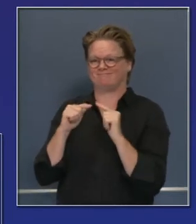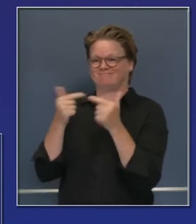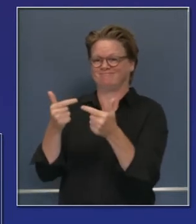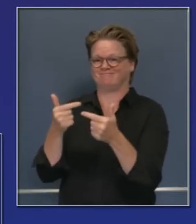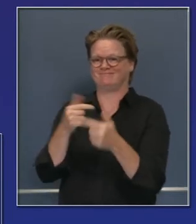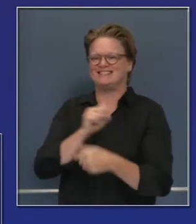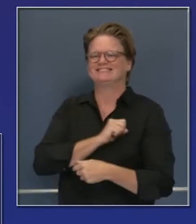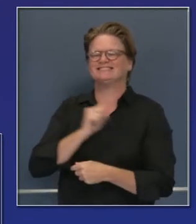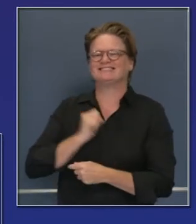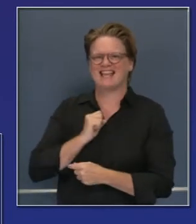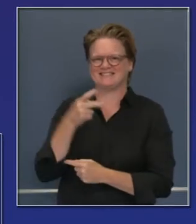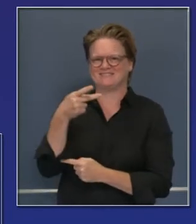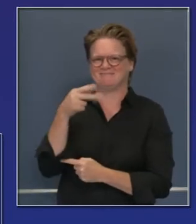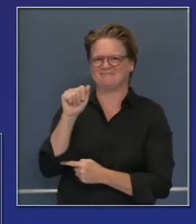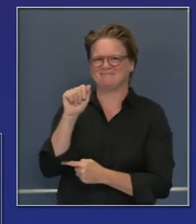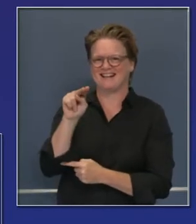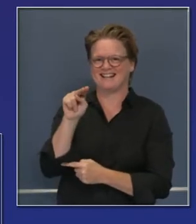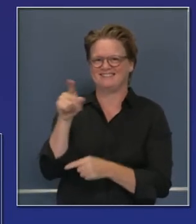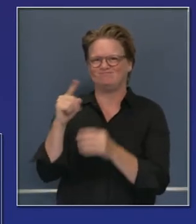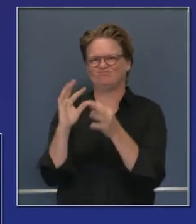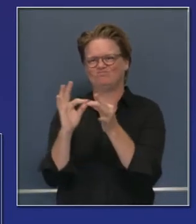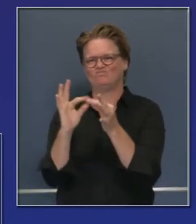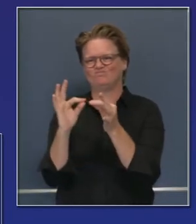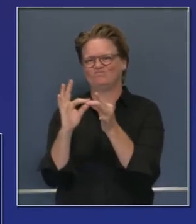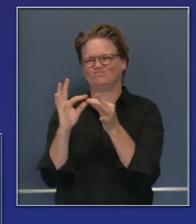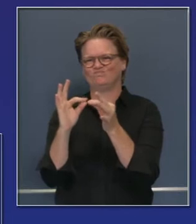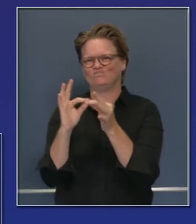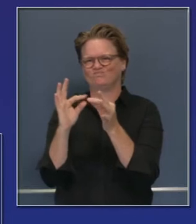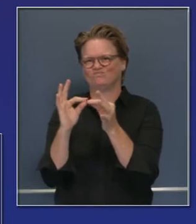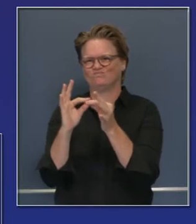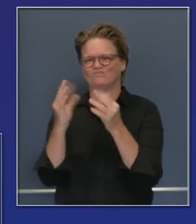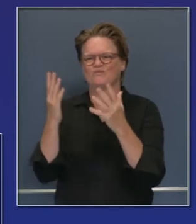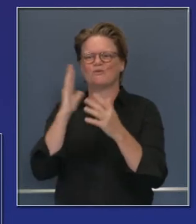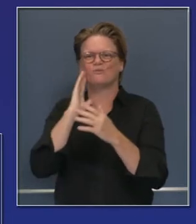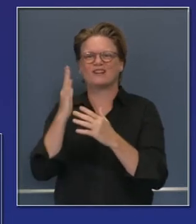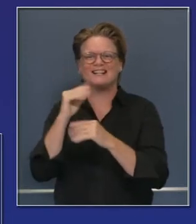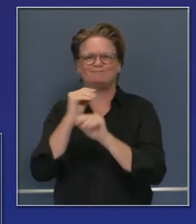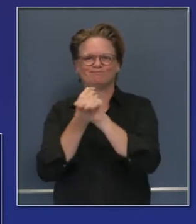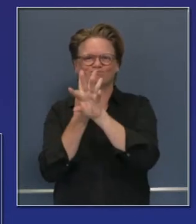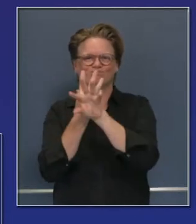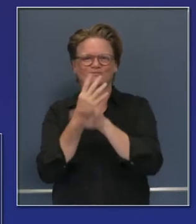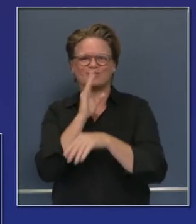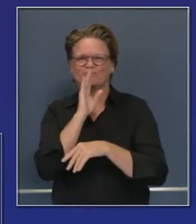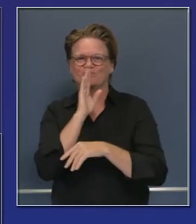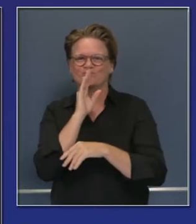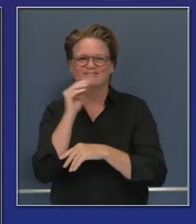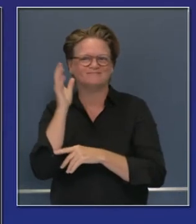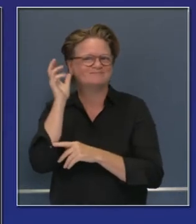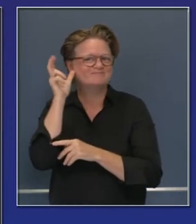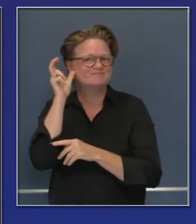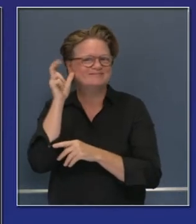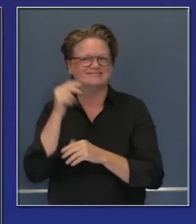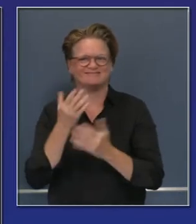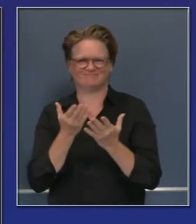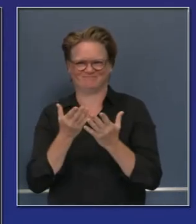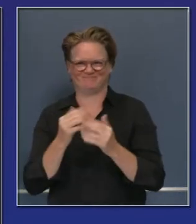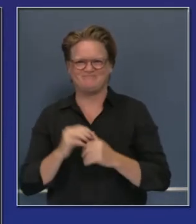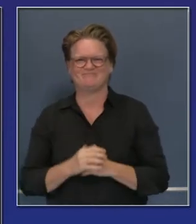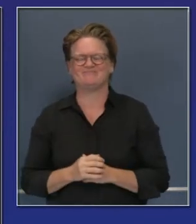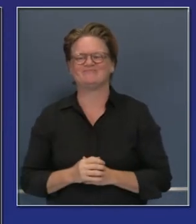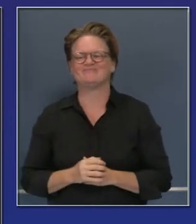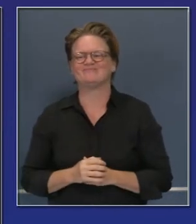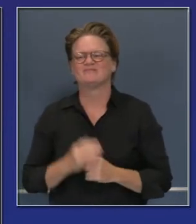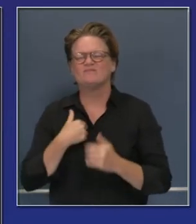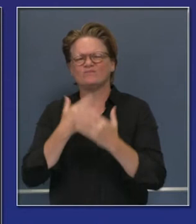Pan, quien ha sido muy generoso y nos quiere ofrecer unos comentarios. Adelante, senador. Gracias, gobernador.